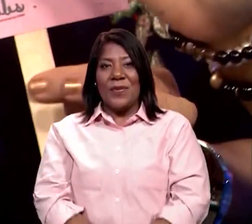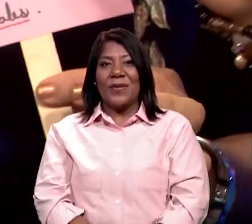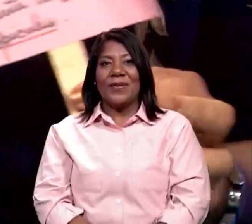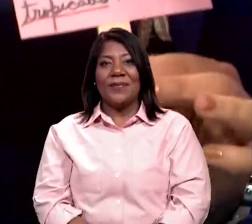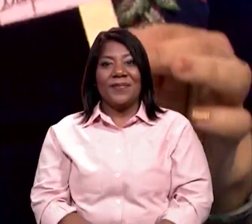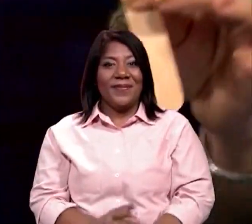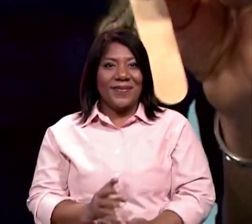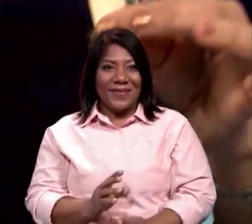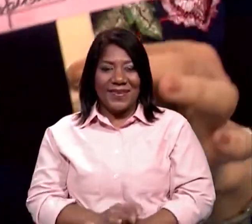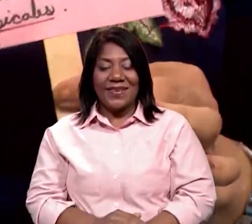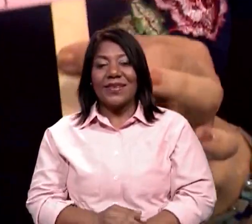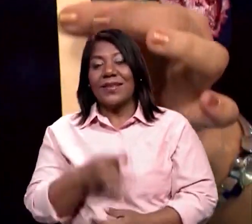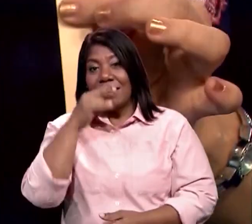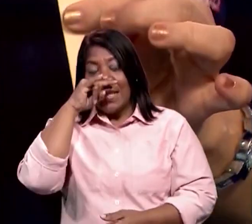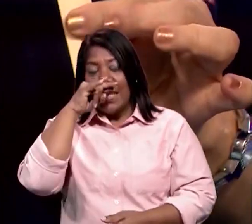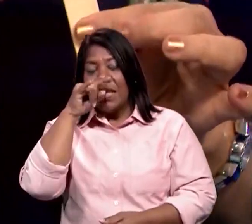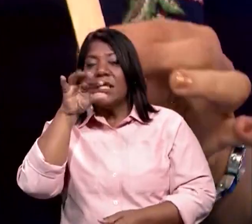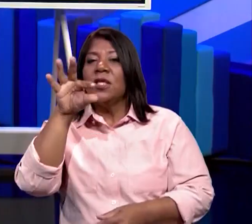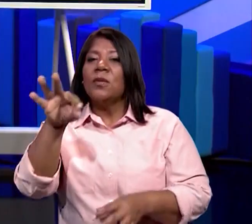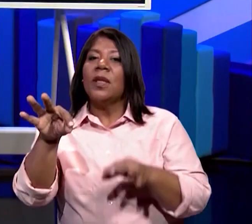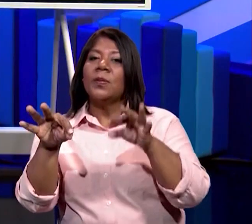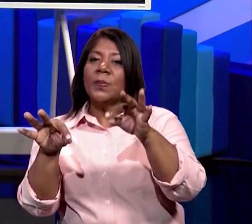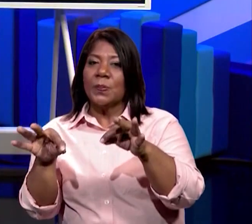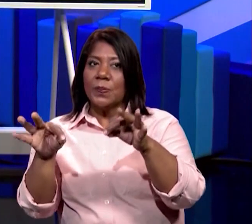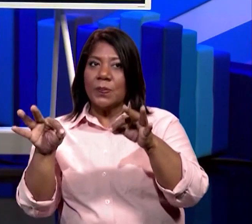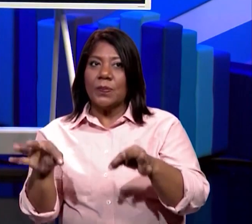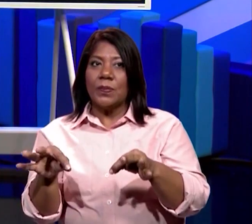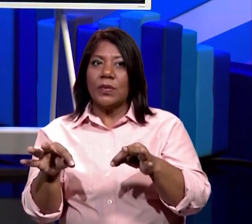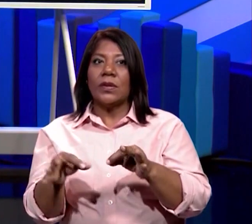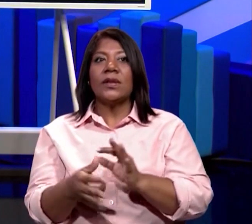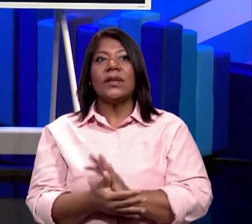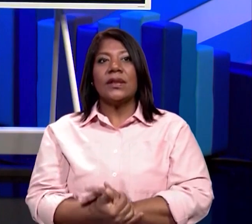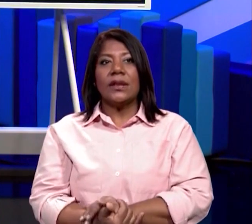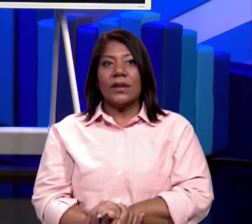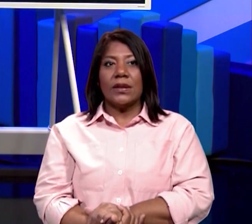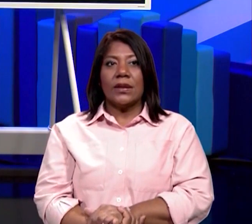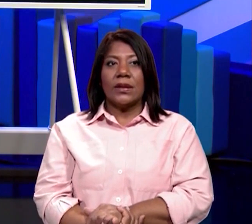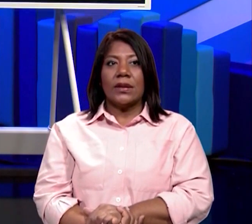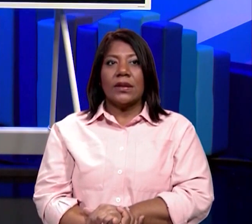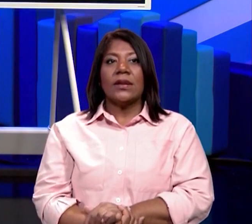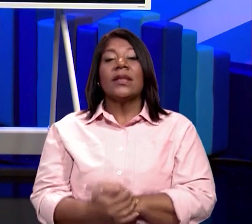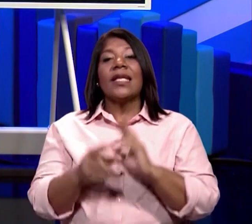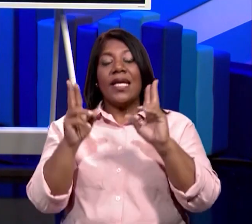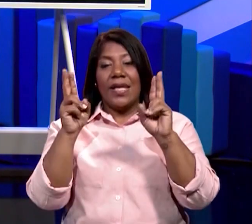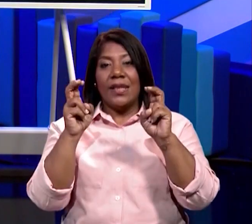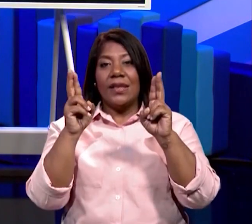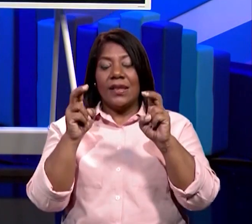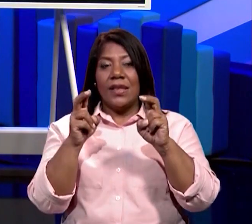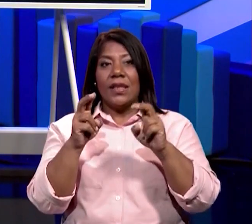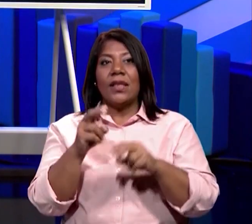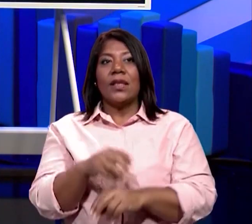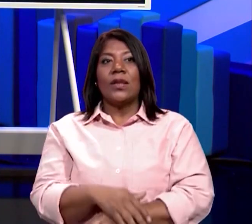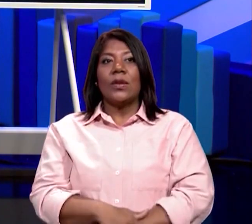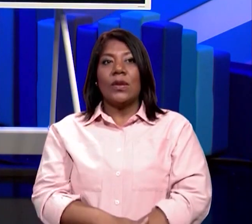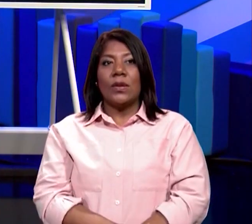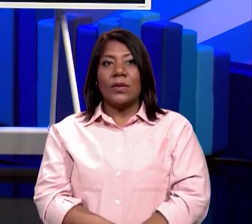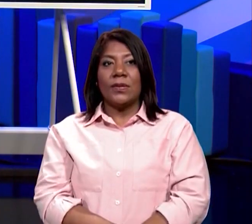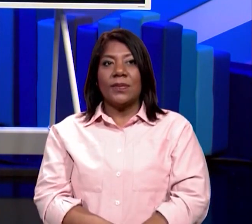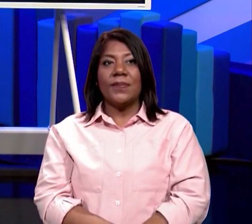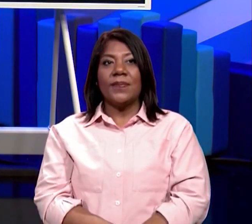va a colocar el título, ¿verdad? Y